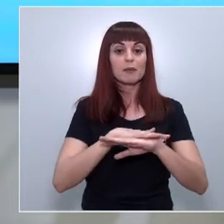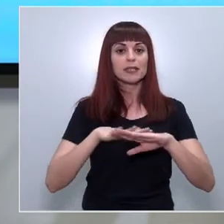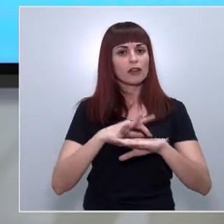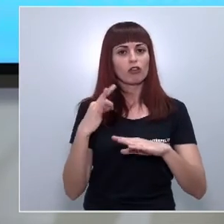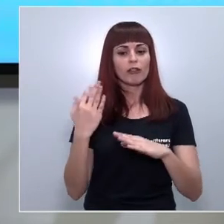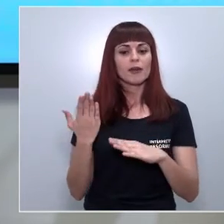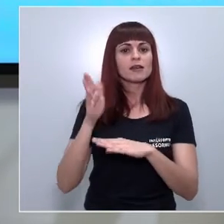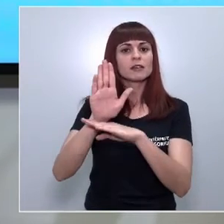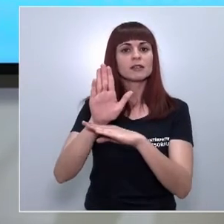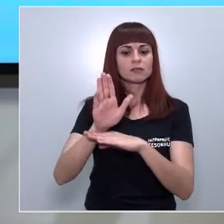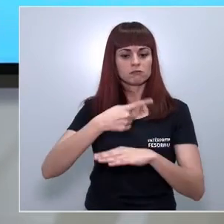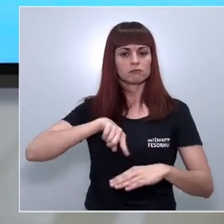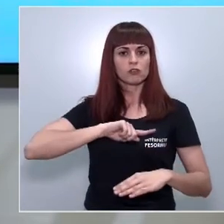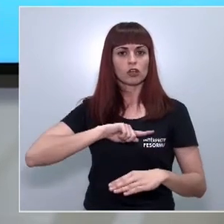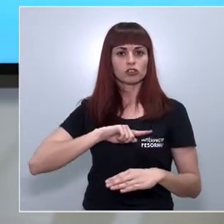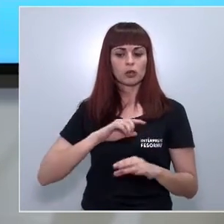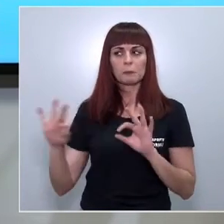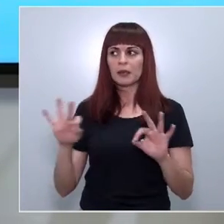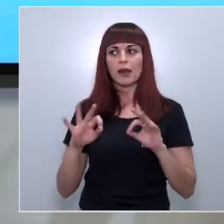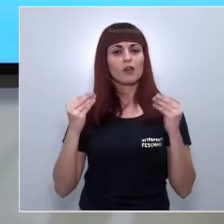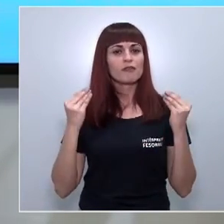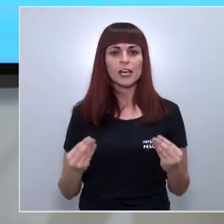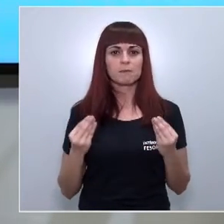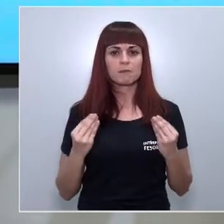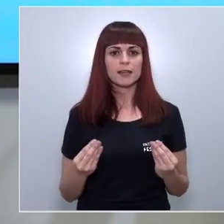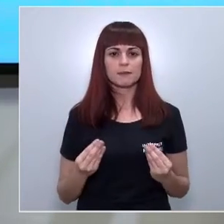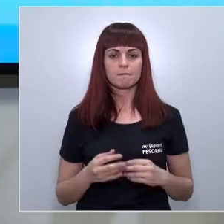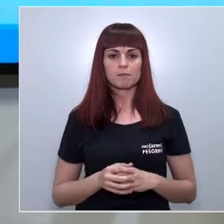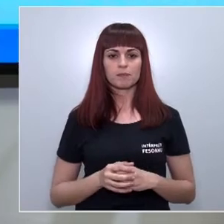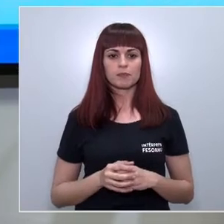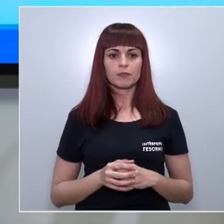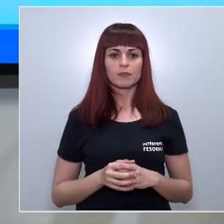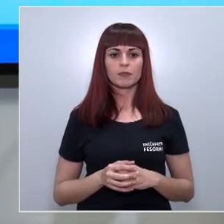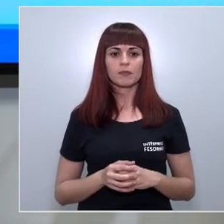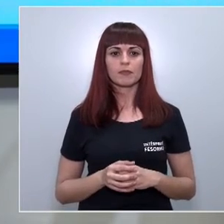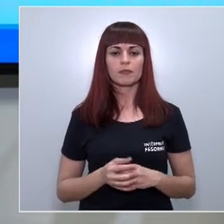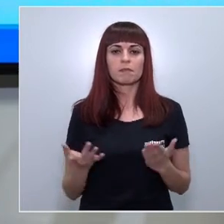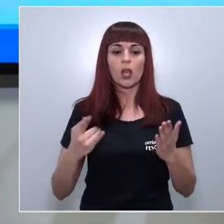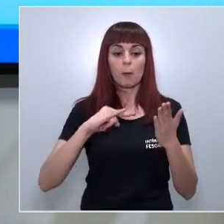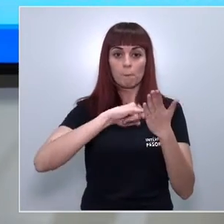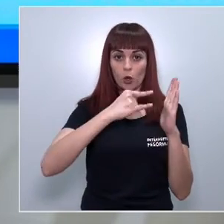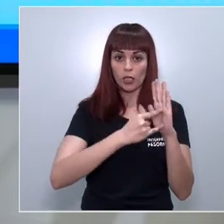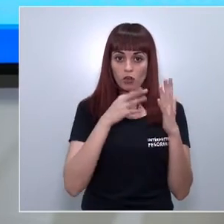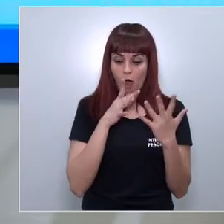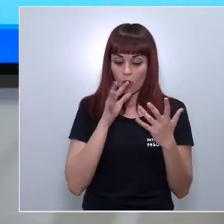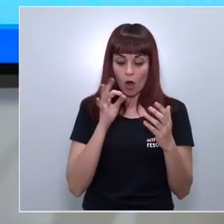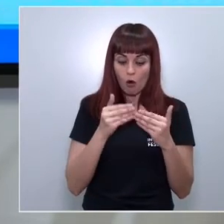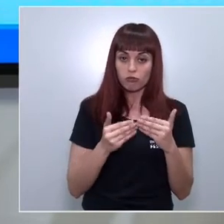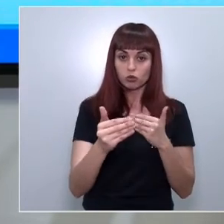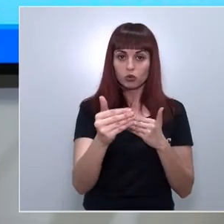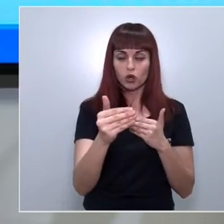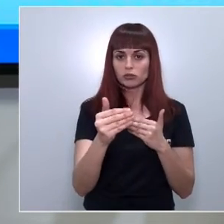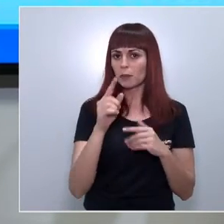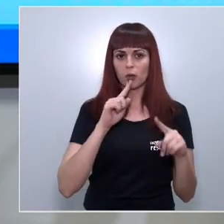demostrar que está a la altura de las circunstancias y no debe suponer un impedimento a los proyectos presentes y futuros para